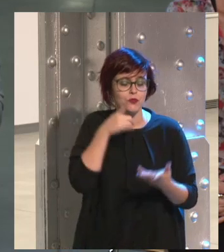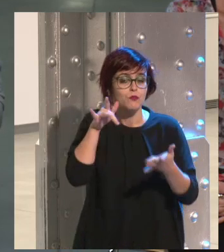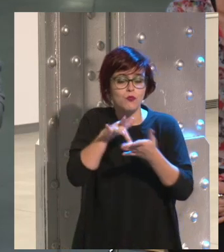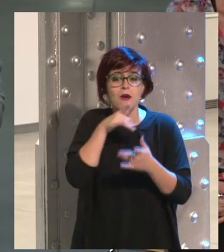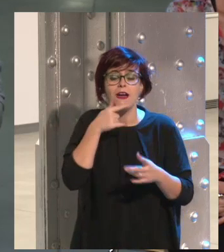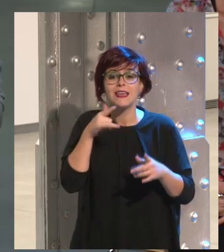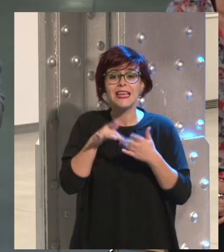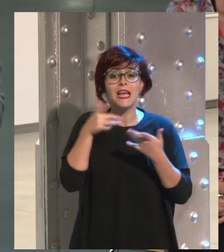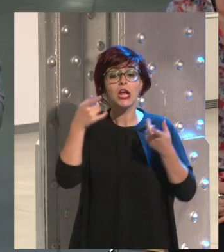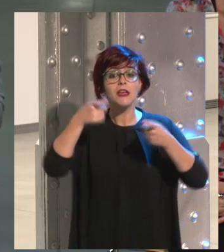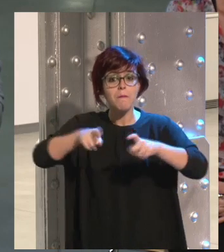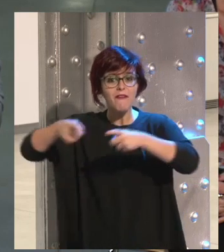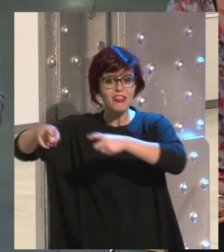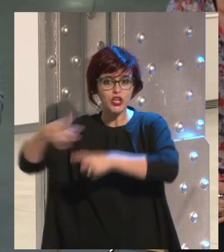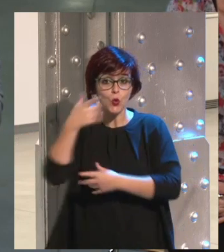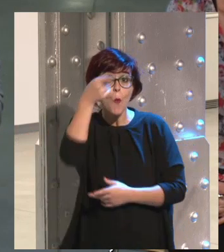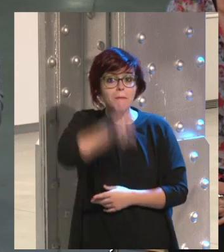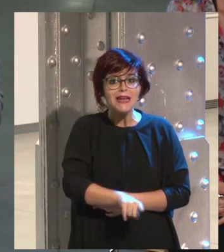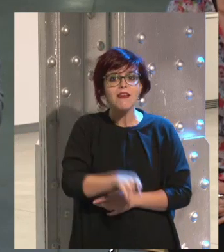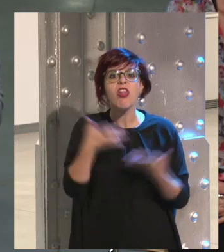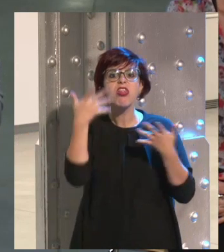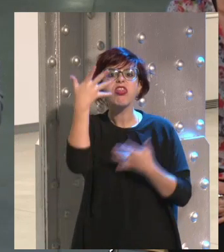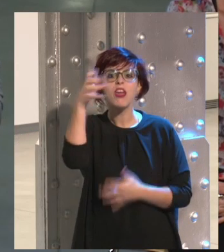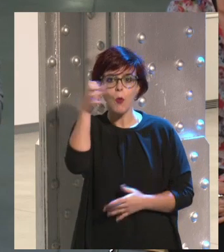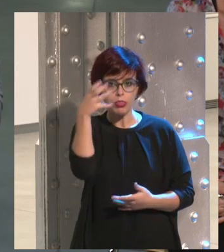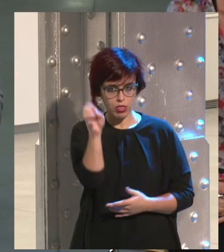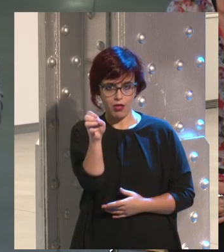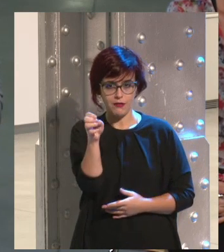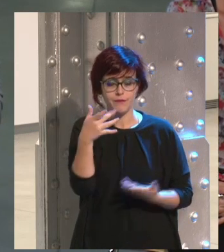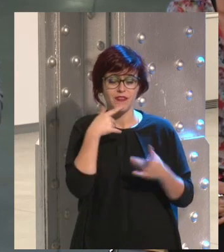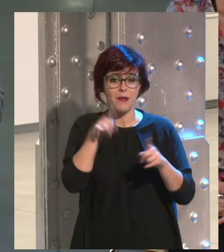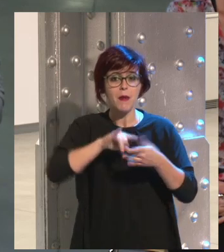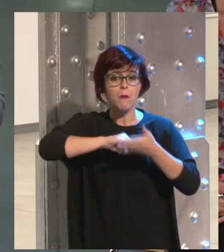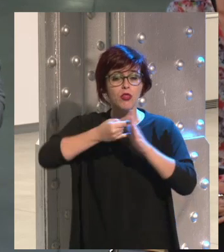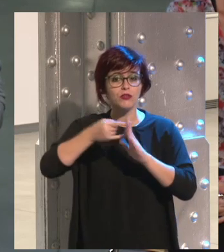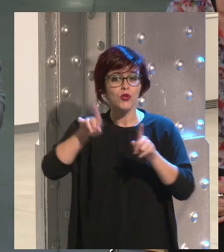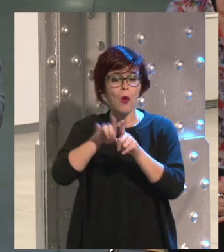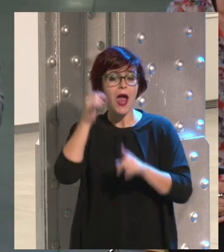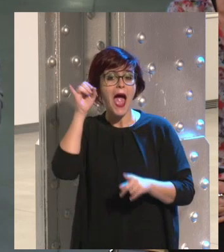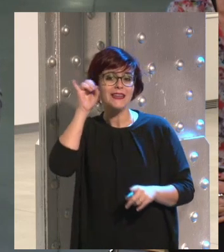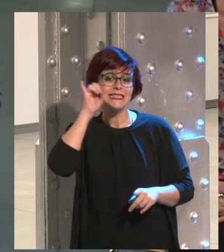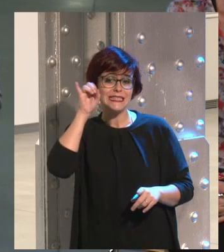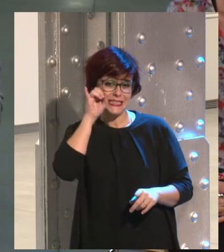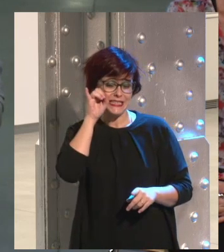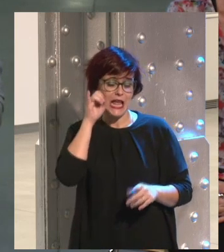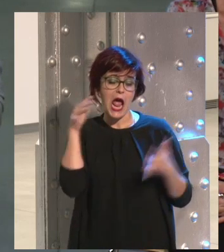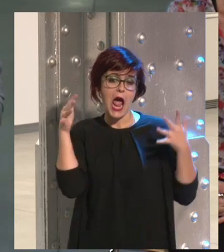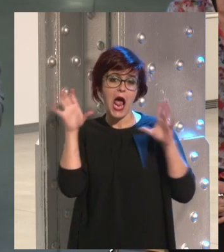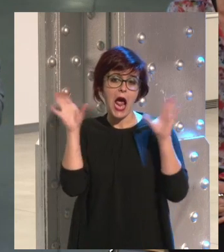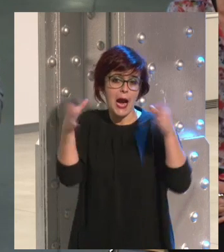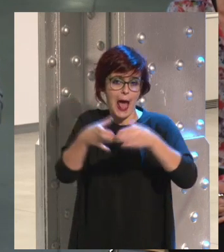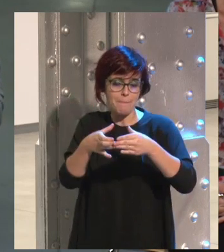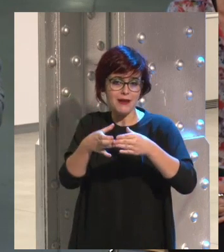organizan unos 50 eventos al mes, a los que se suman proyectos como la Instagramers Gallery del espacio Fundación